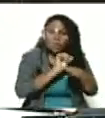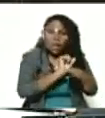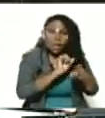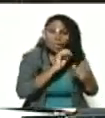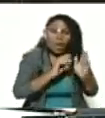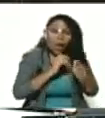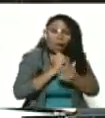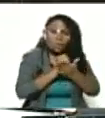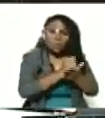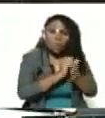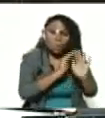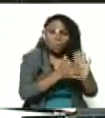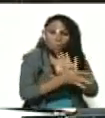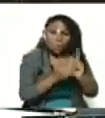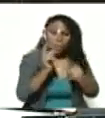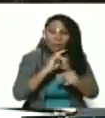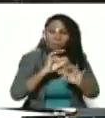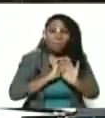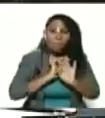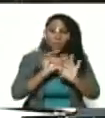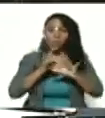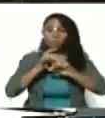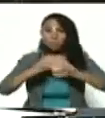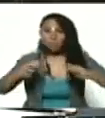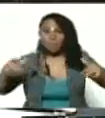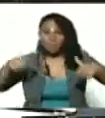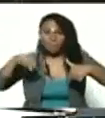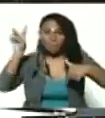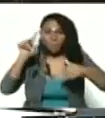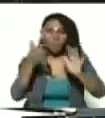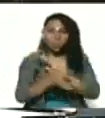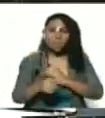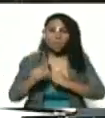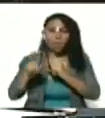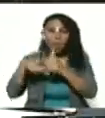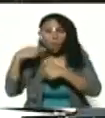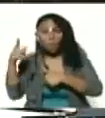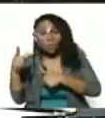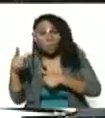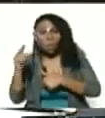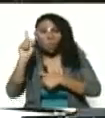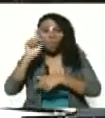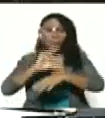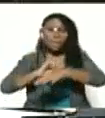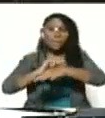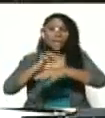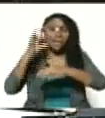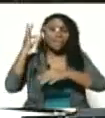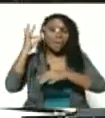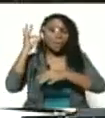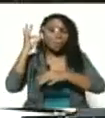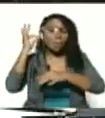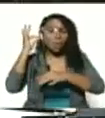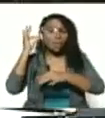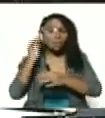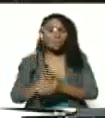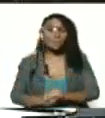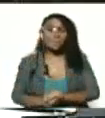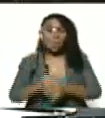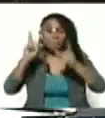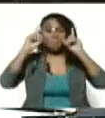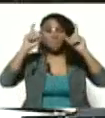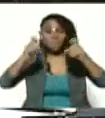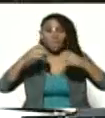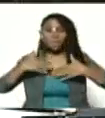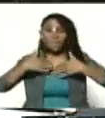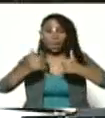en Venezuela un segundo caso de cepa delta una médica una mujer profesional